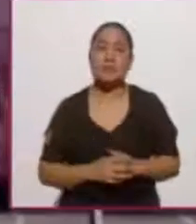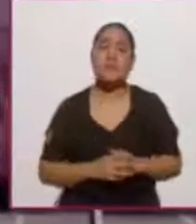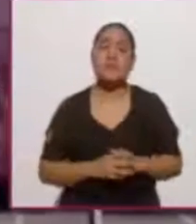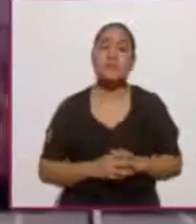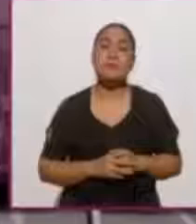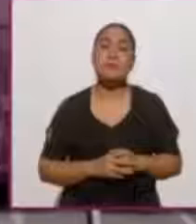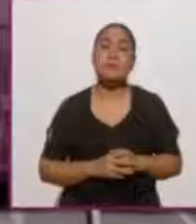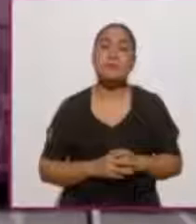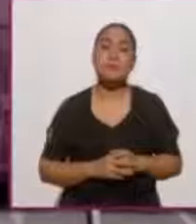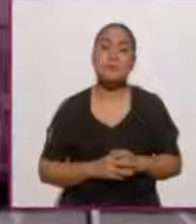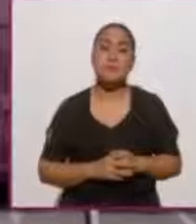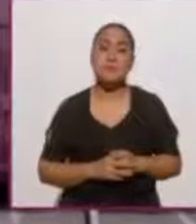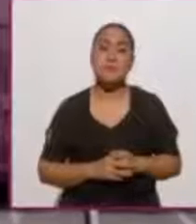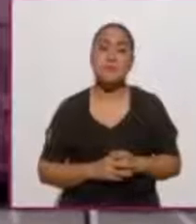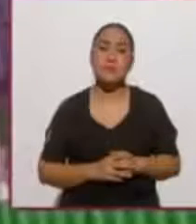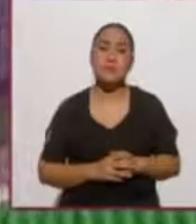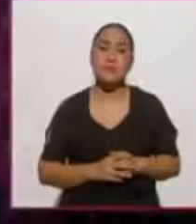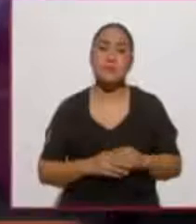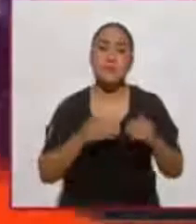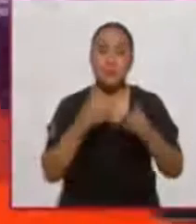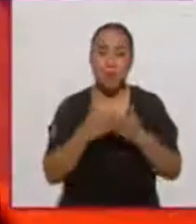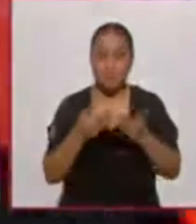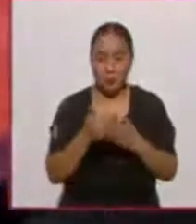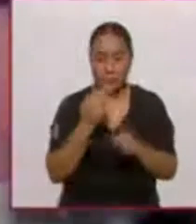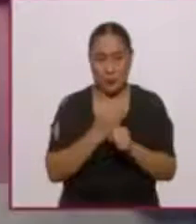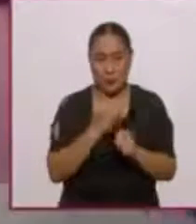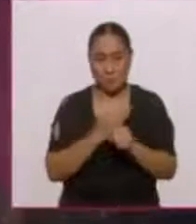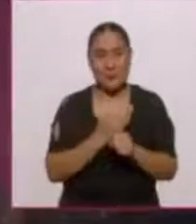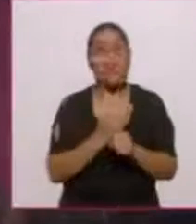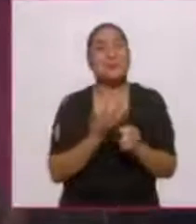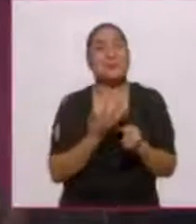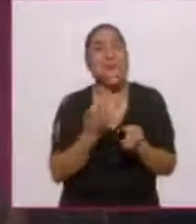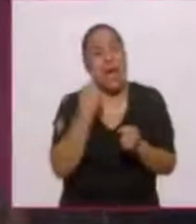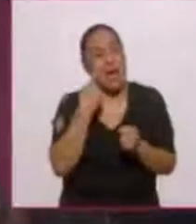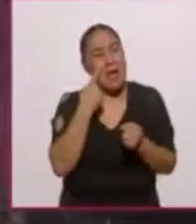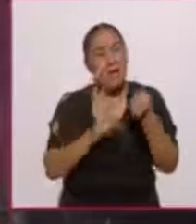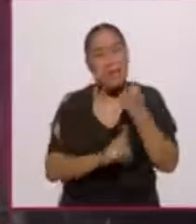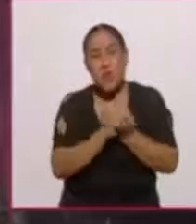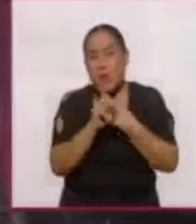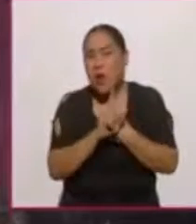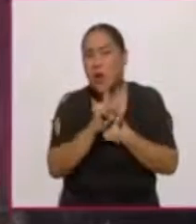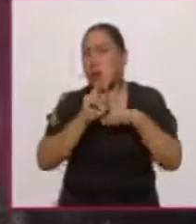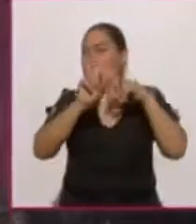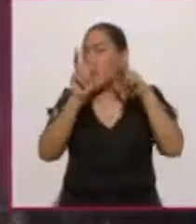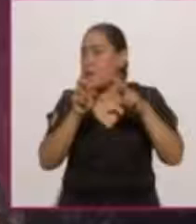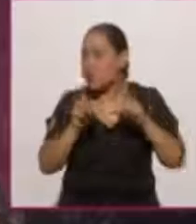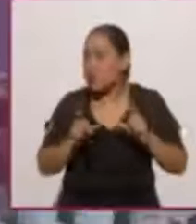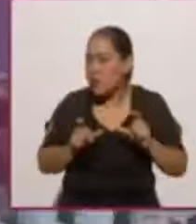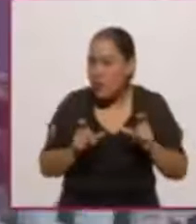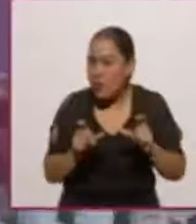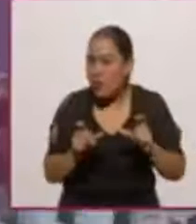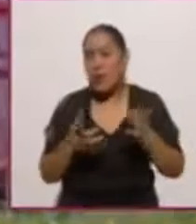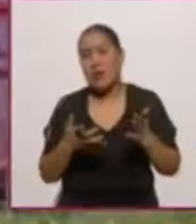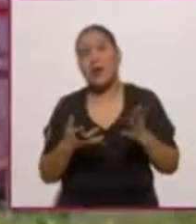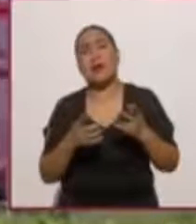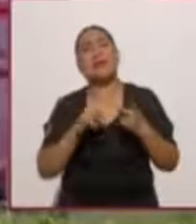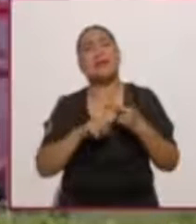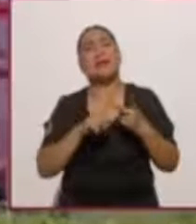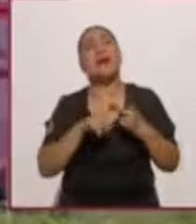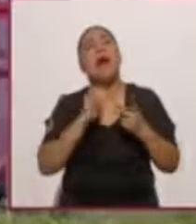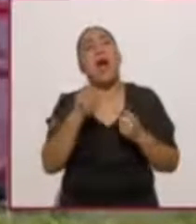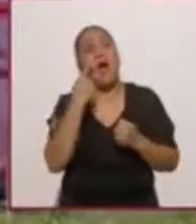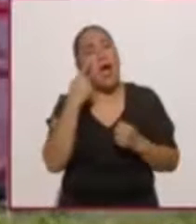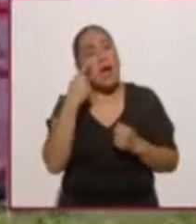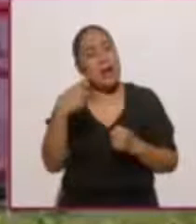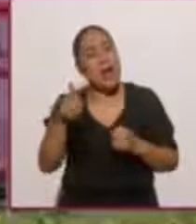dada la problemática que se asume en el tema de seguridad y dada la reputación que tiene el Ejército y la